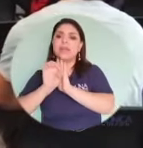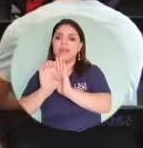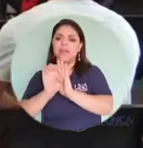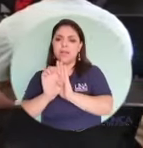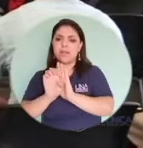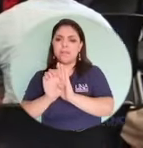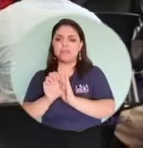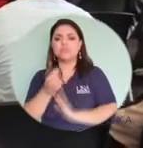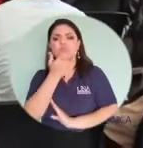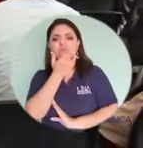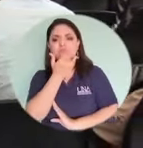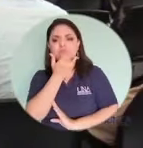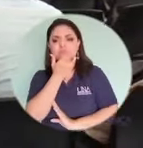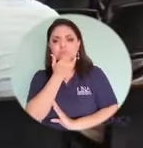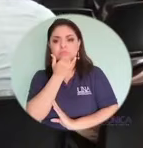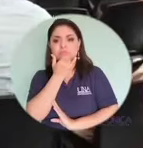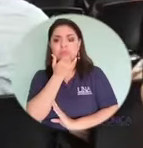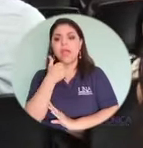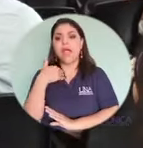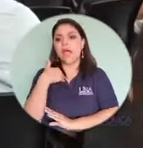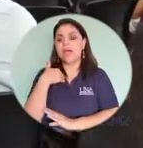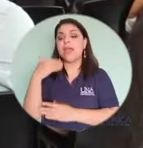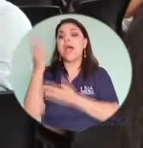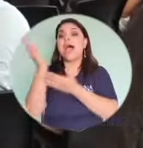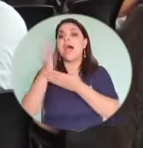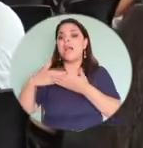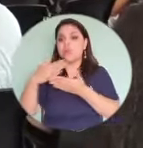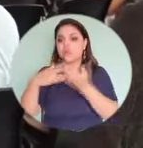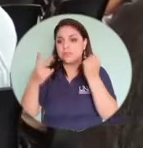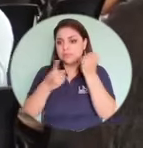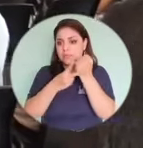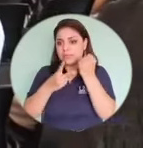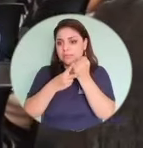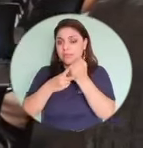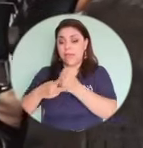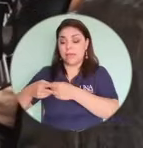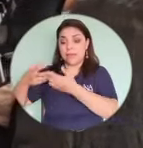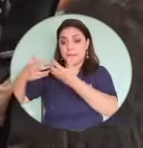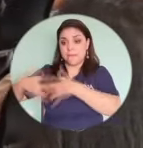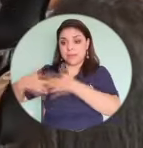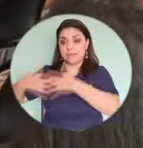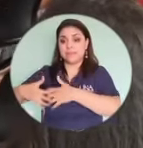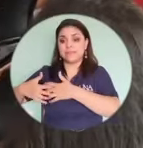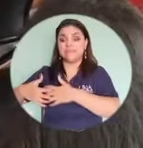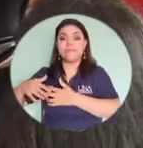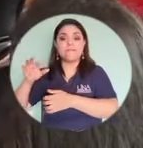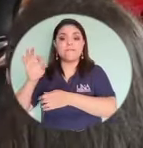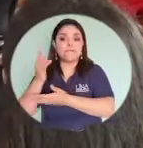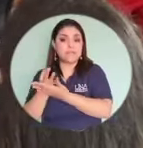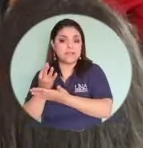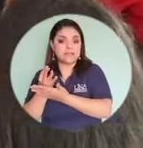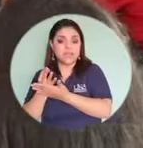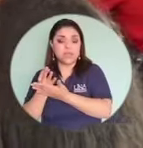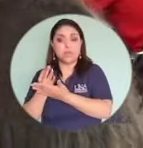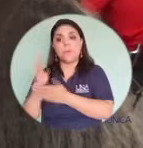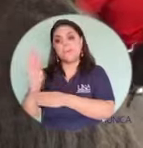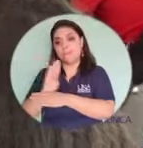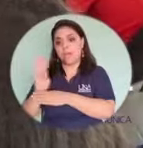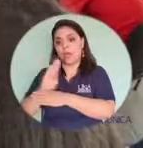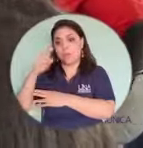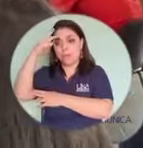sofisticados, por ejemplo, donde ha habido algunos casos en que algunas entidades financieras o